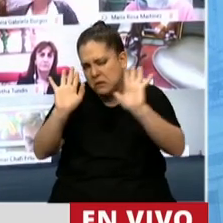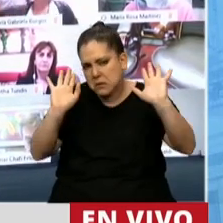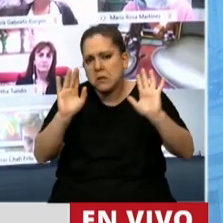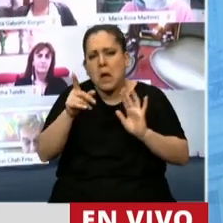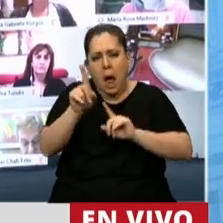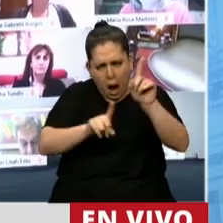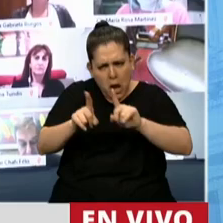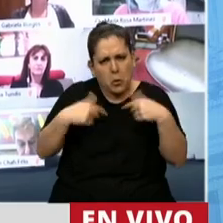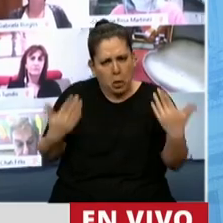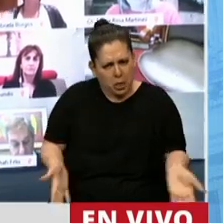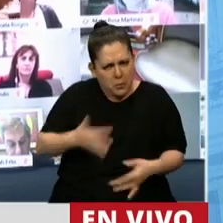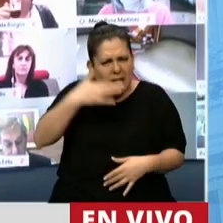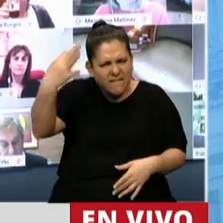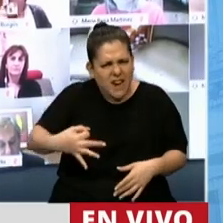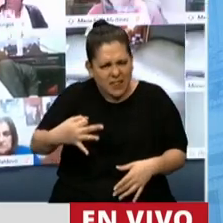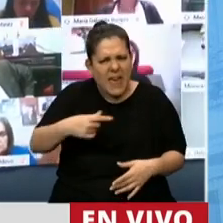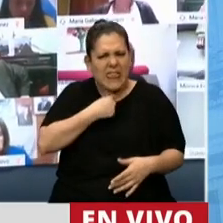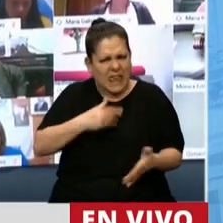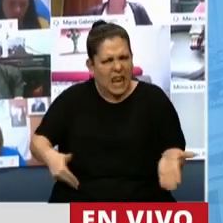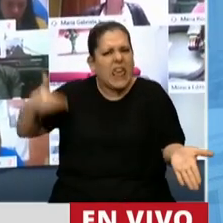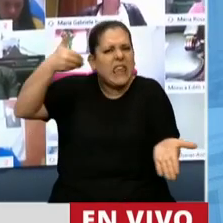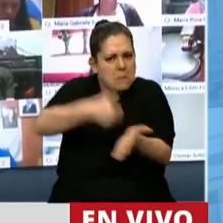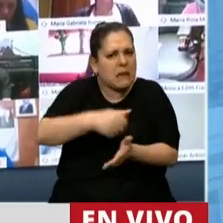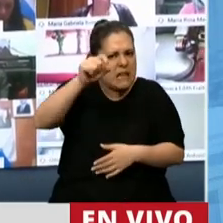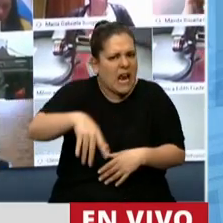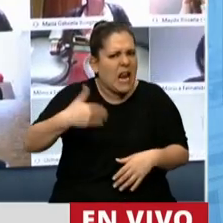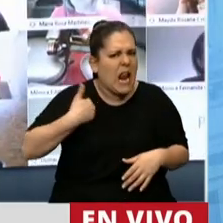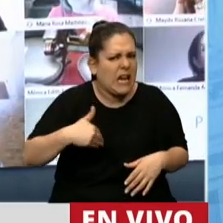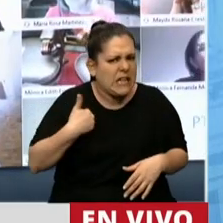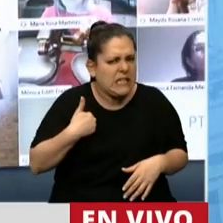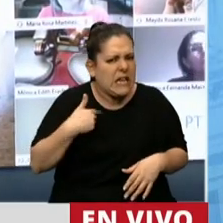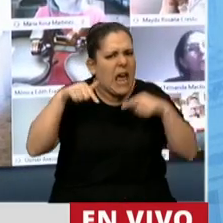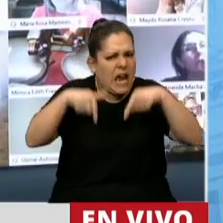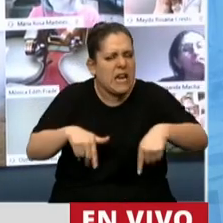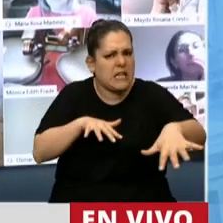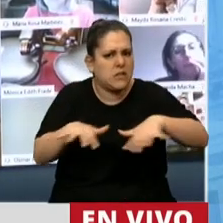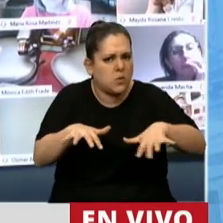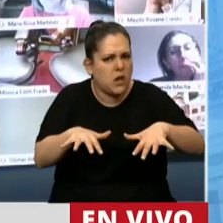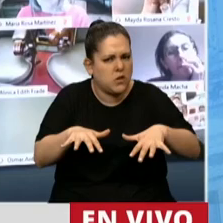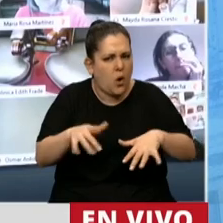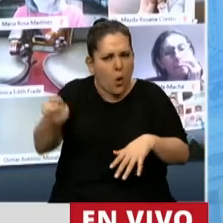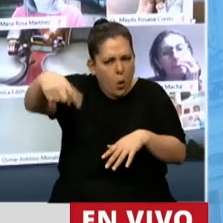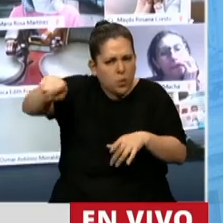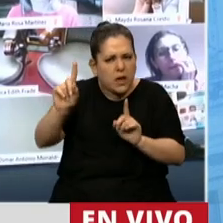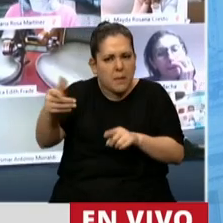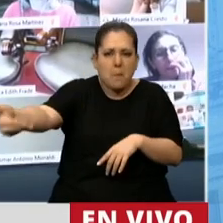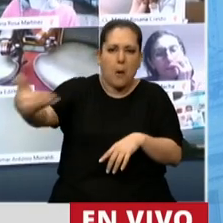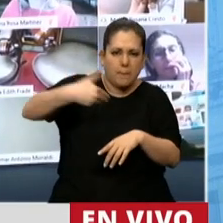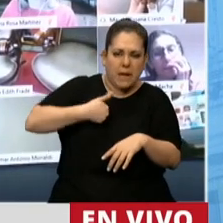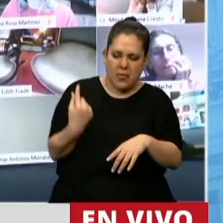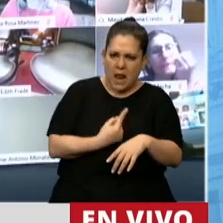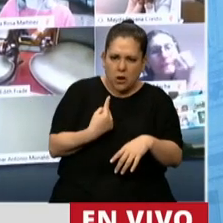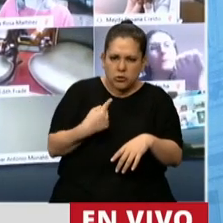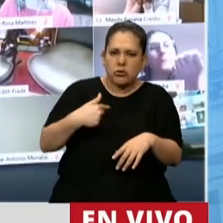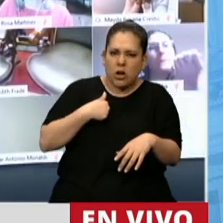¿alguien está dispuesto en serio a invertir en la Argentina en el marco de este contexto? No nos pueden pedir a ustedes, a nosotros,